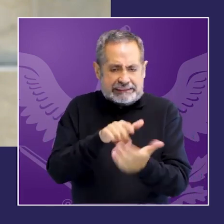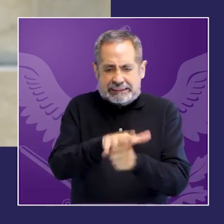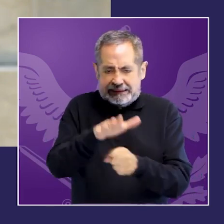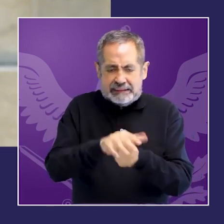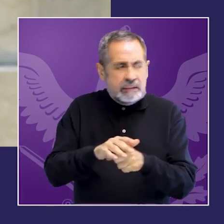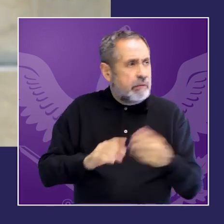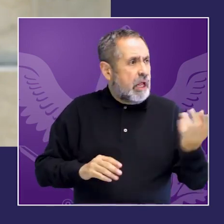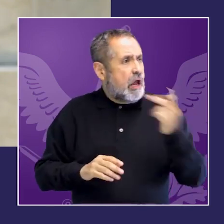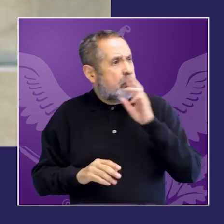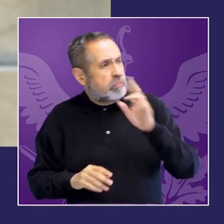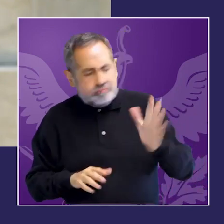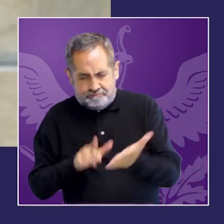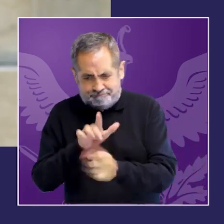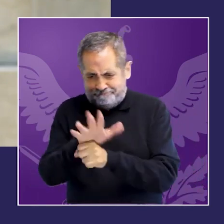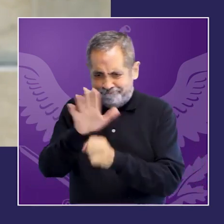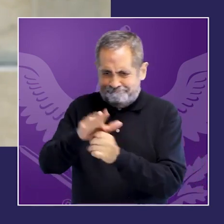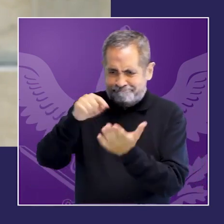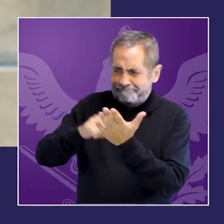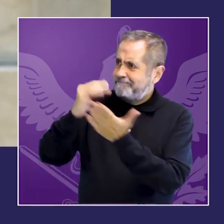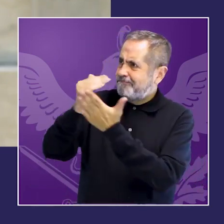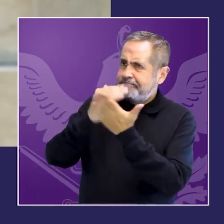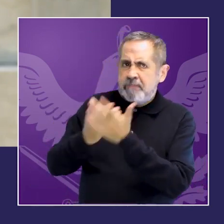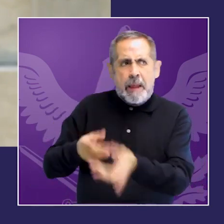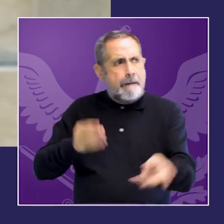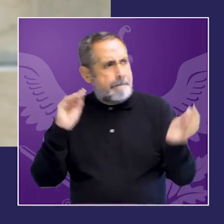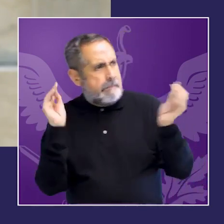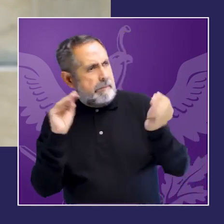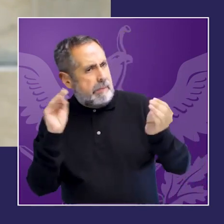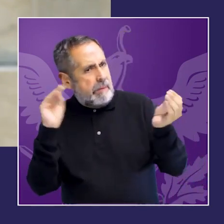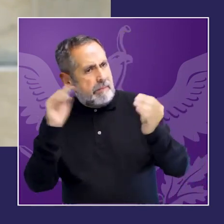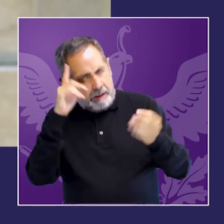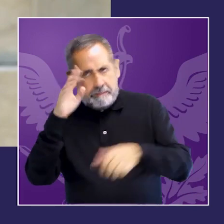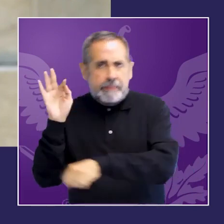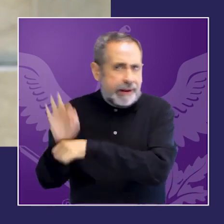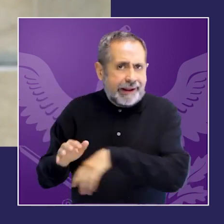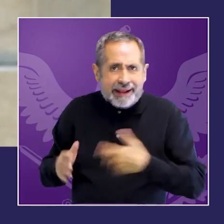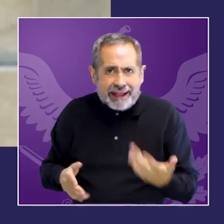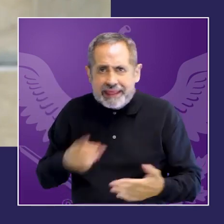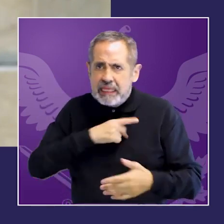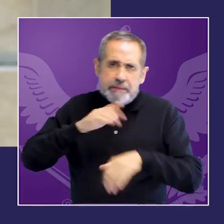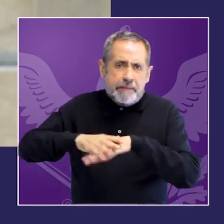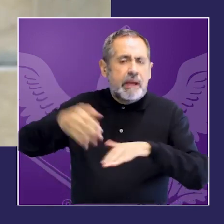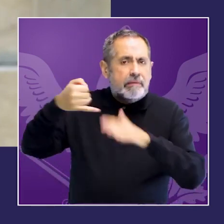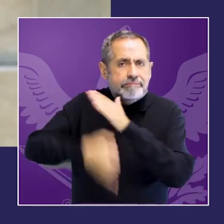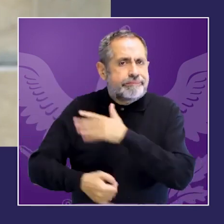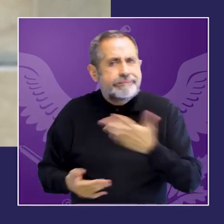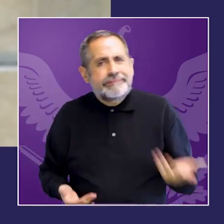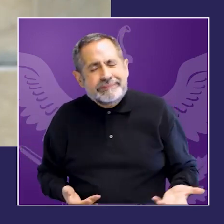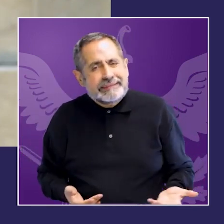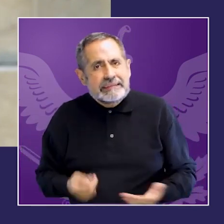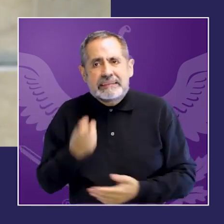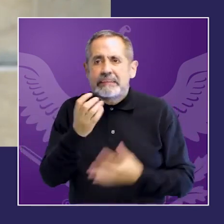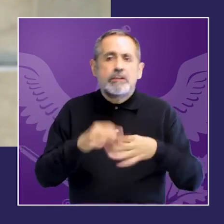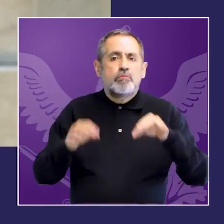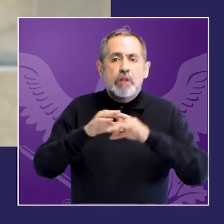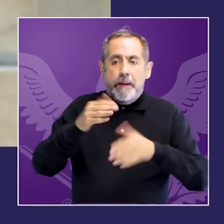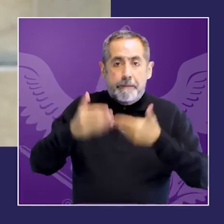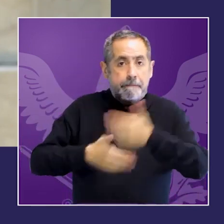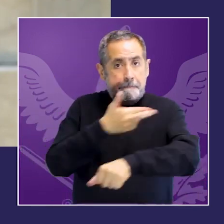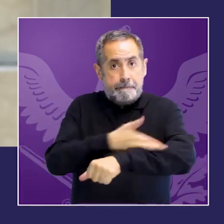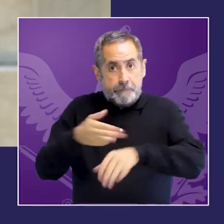utilización de las respuestas de la justicia tienen que ser profundizadas entonces